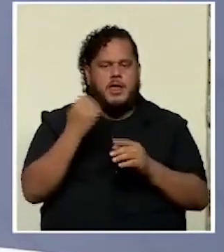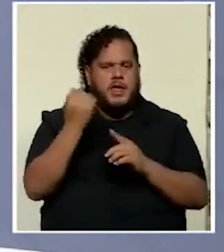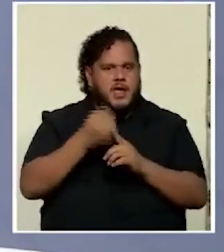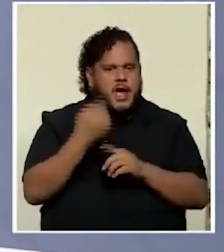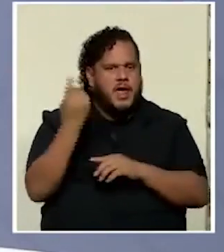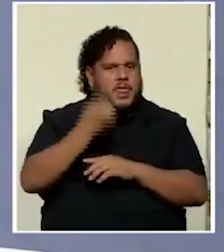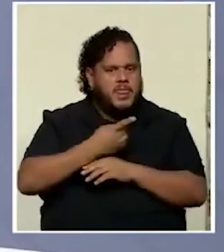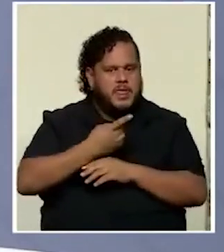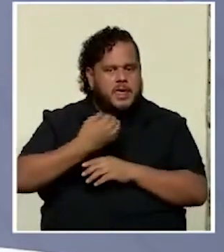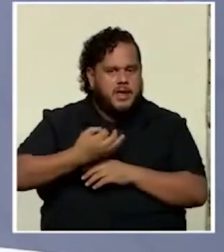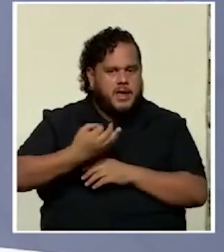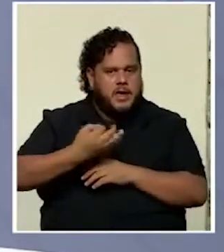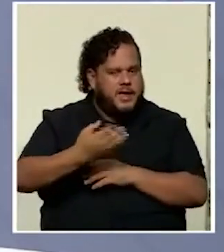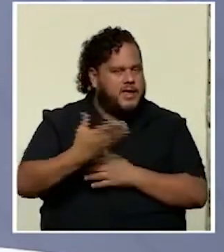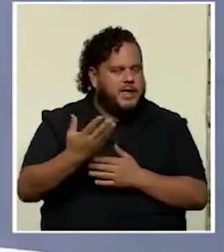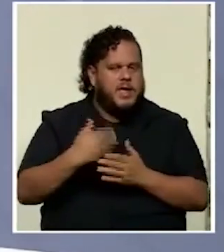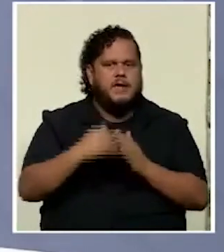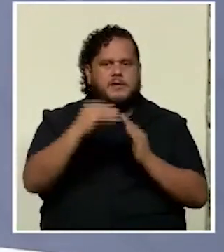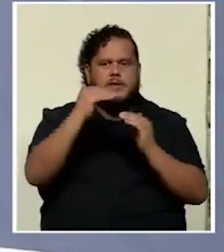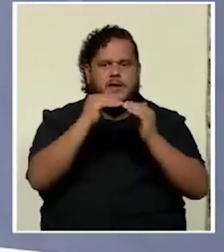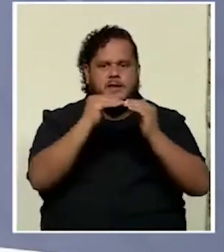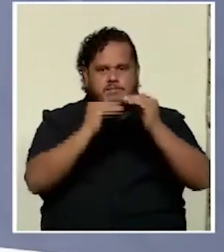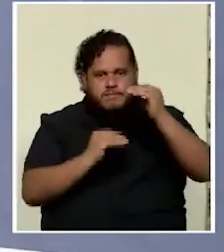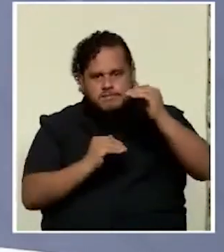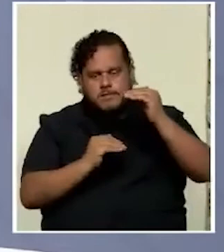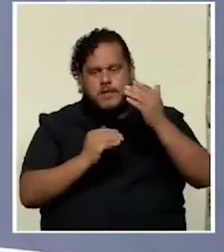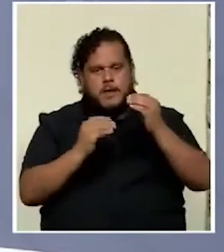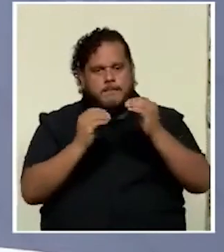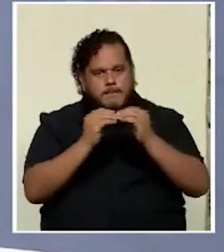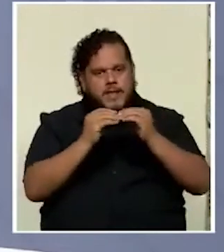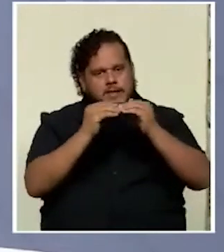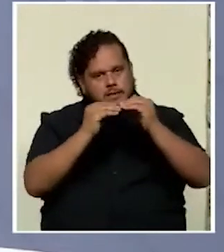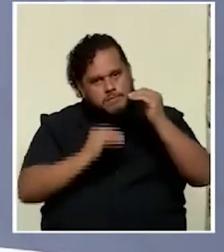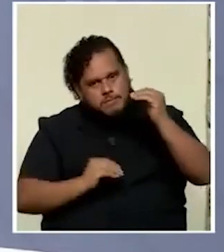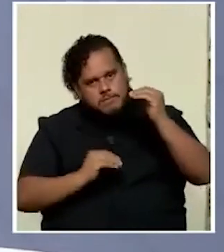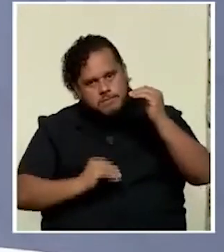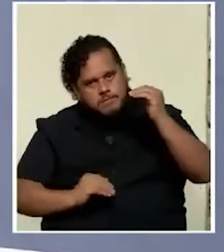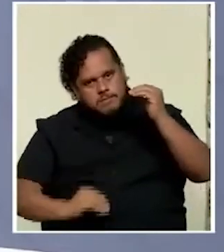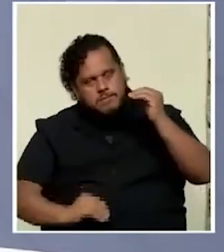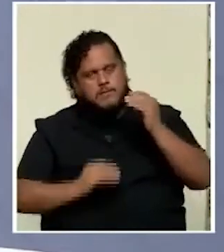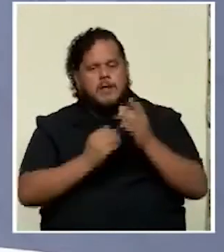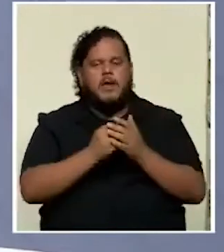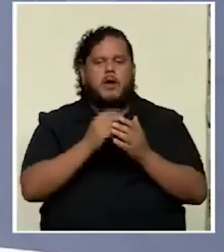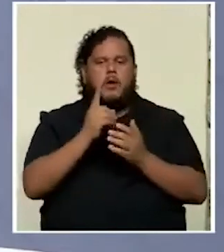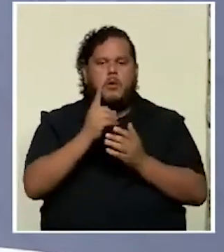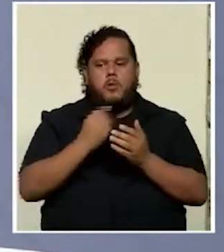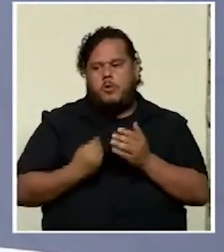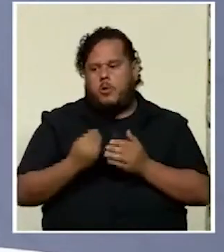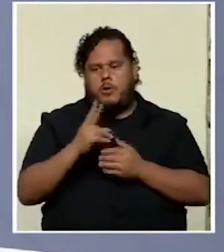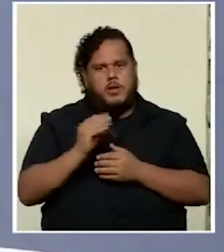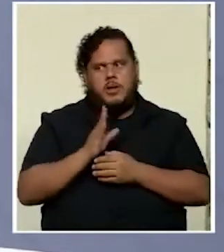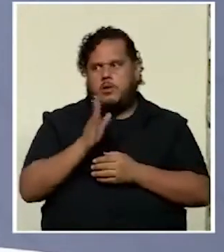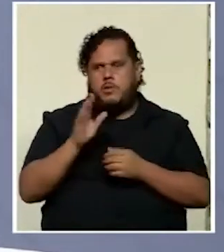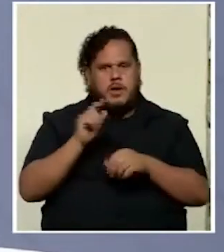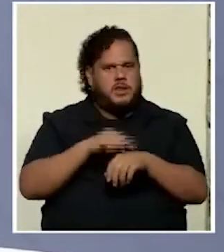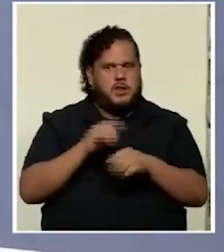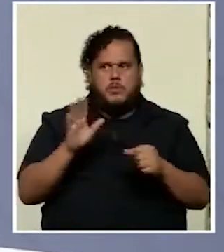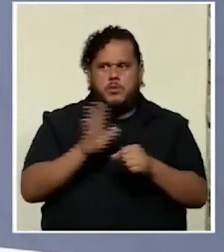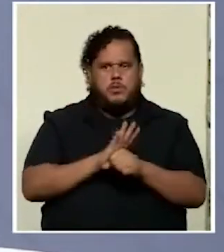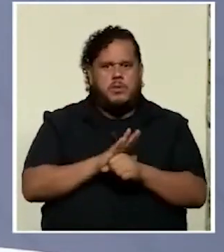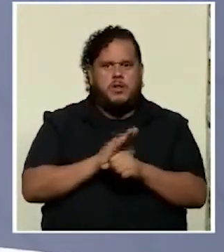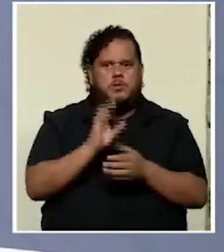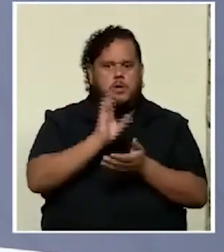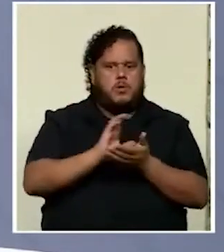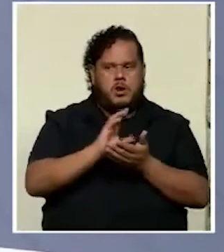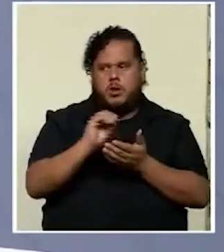¿verdad? cada día que un niño o un joven no asiste tiempo completo a un colegio o una escuela la desigualdad se